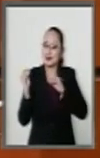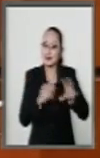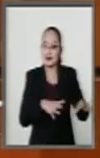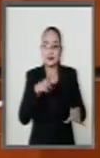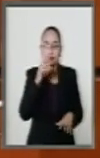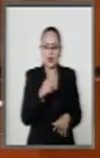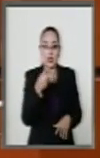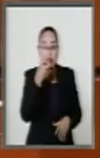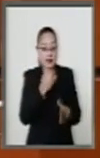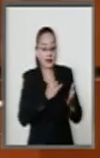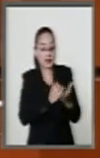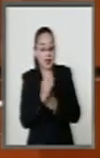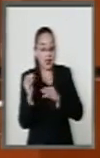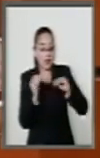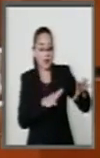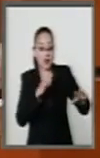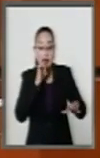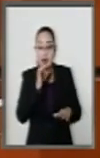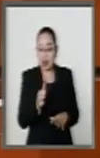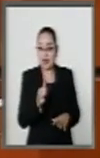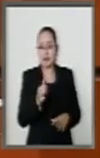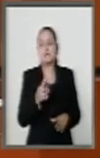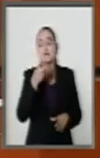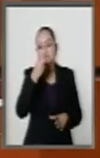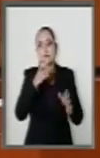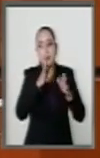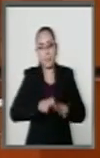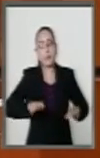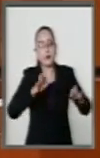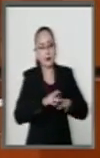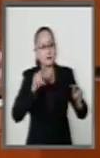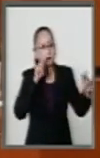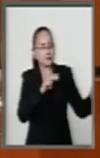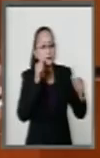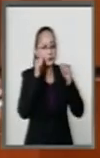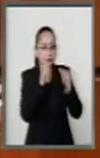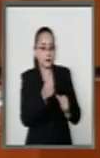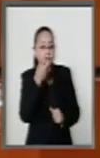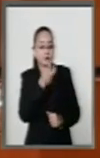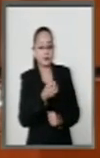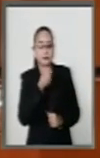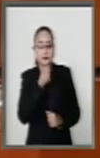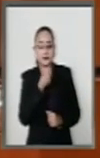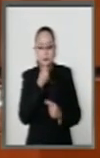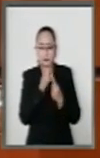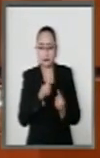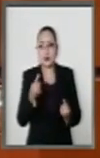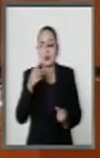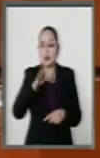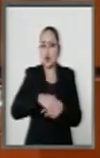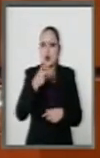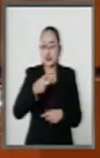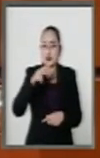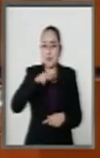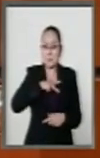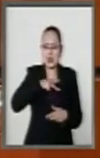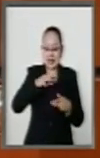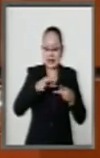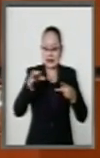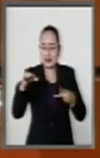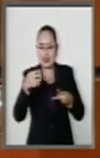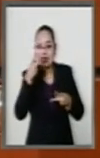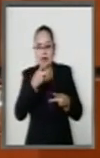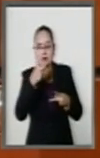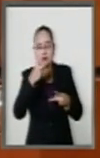abandonando este dictamen, sí debo de decirlo, los tome en cuenta. Por eso mi reserva es muy simple, lo único que plantea